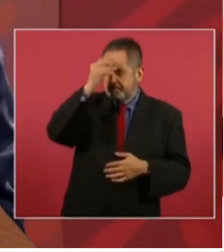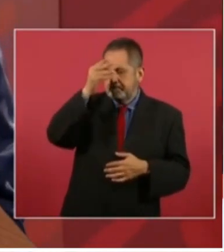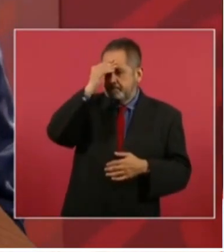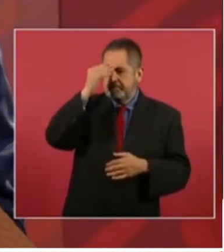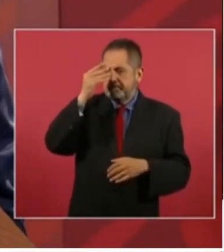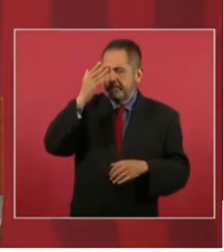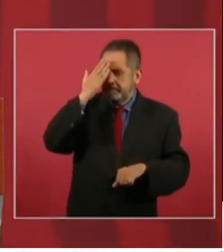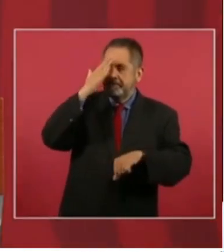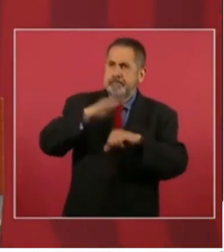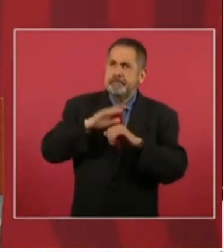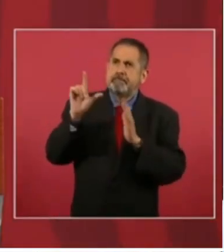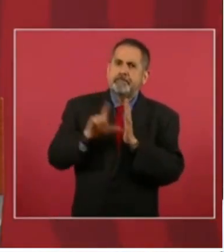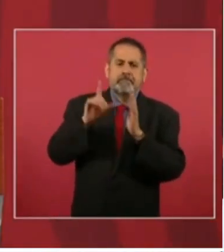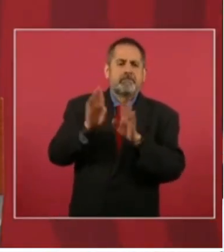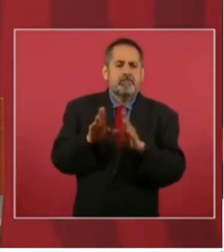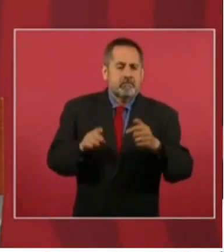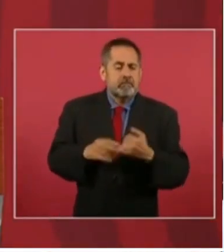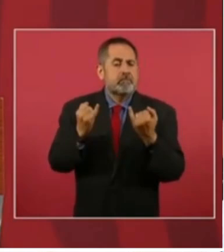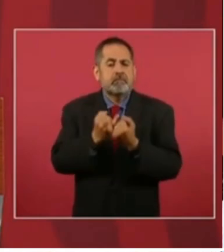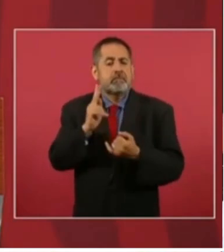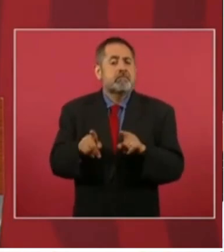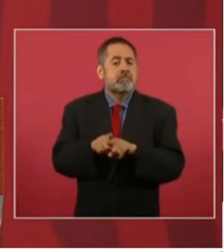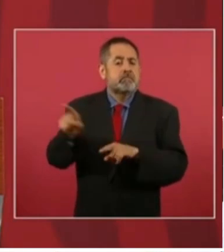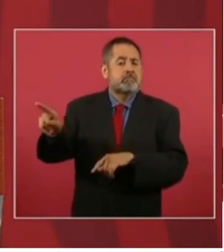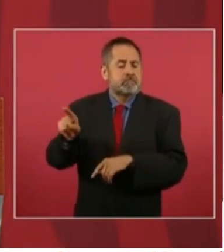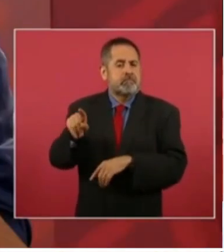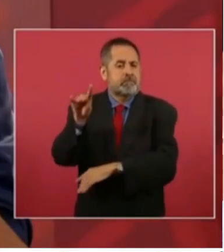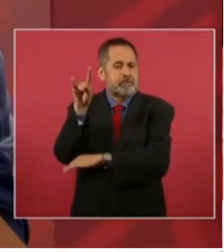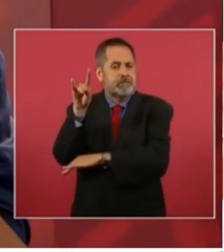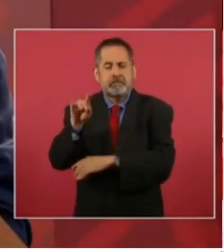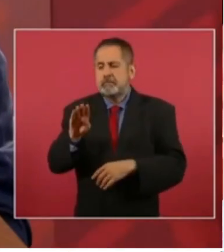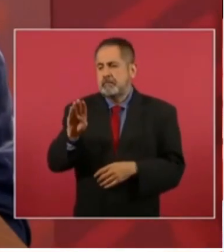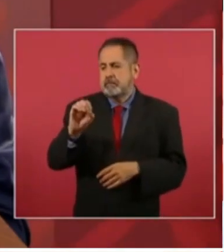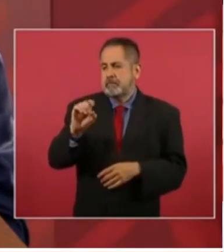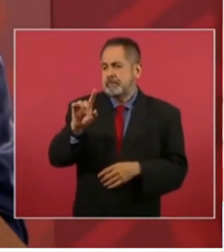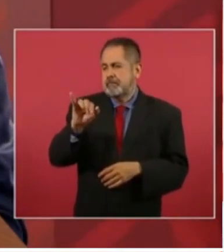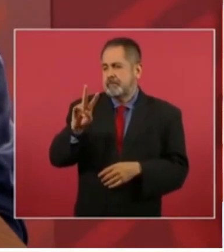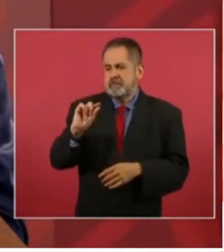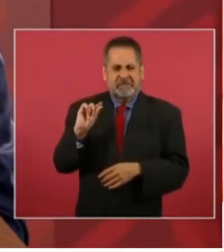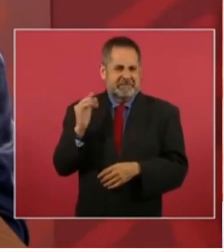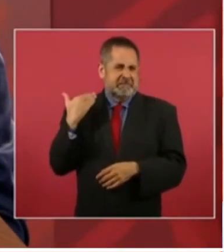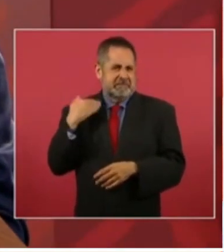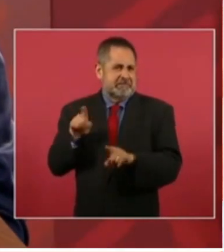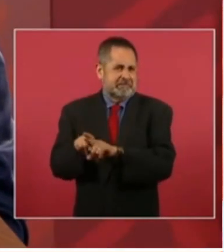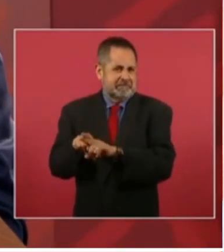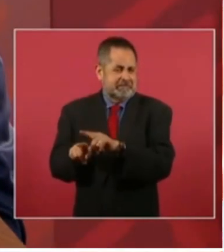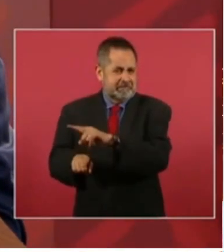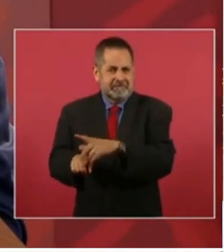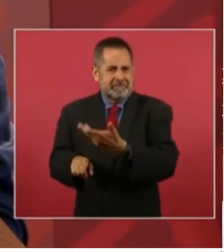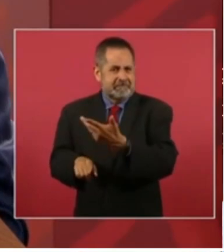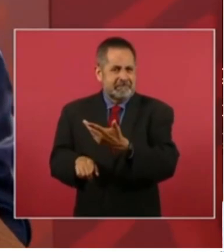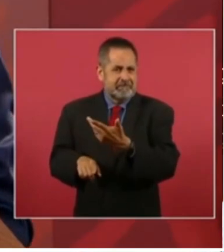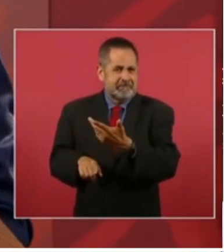y podemos hablar de Bolivia hace poco de